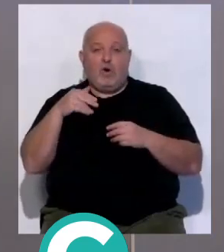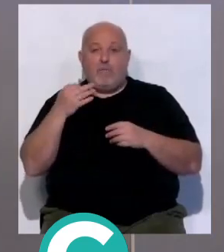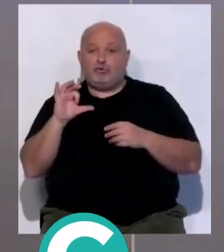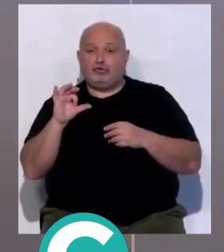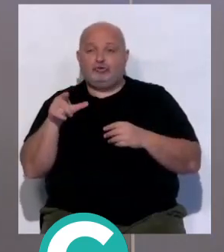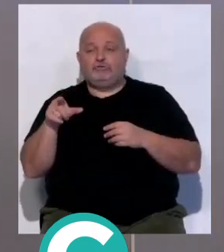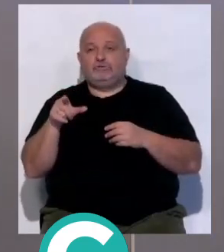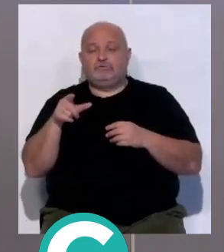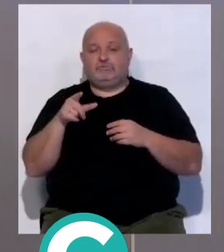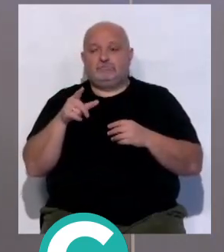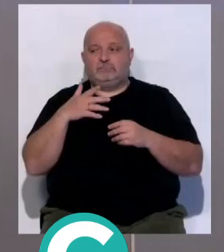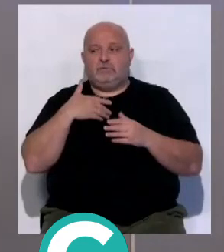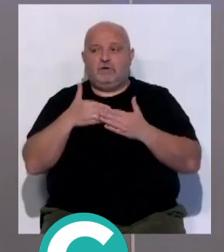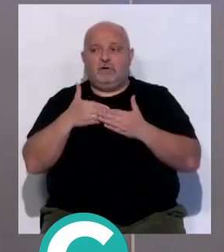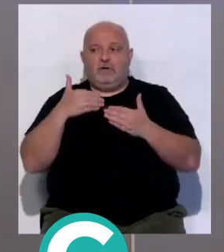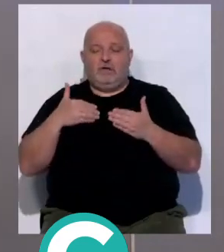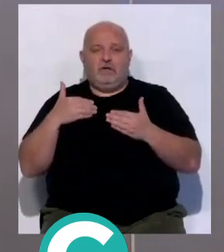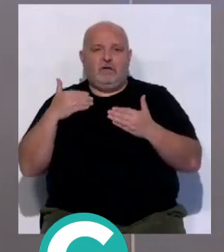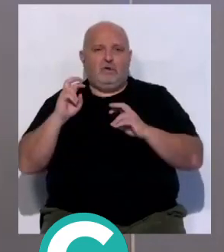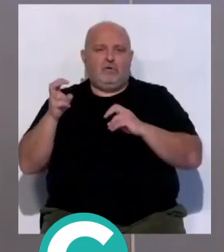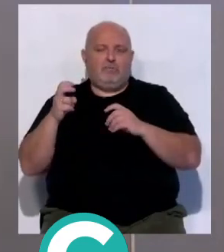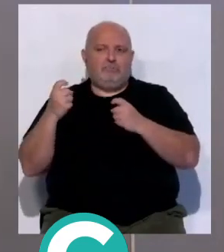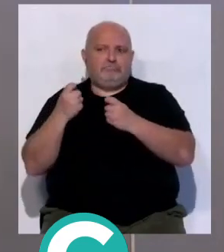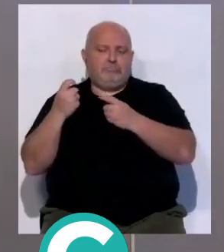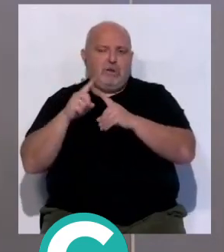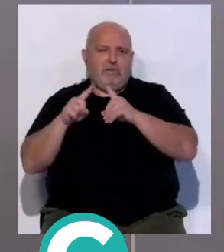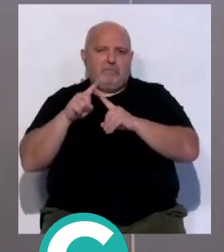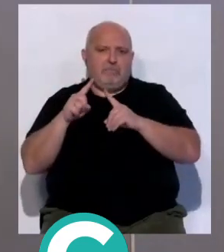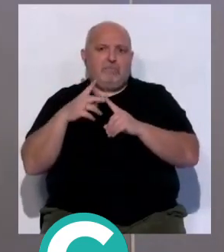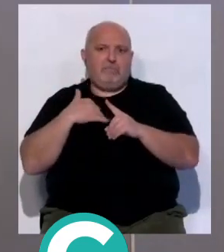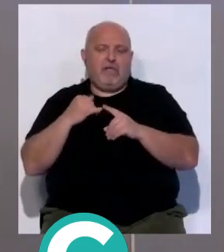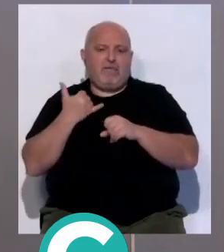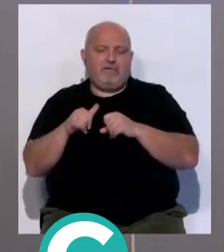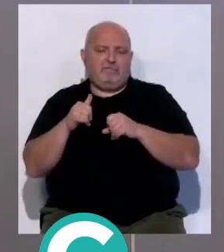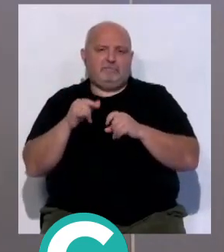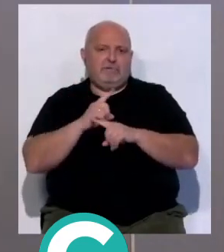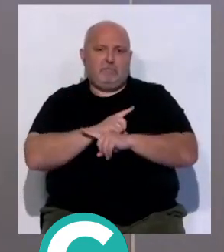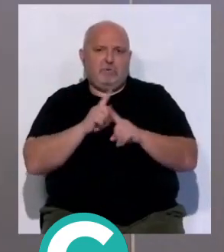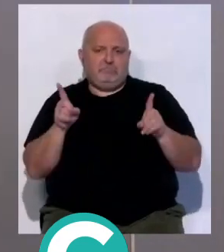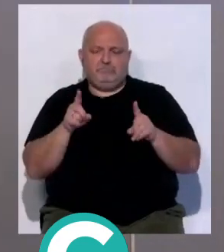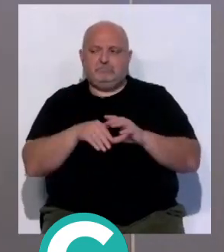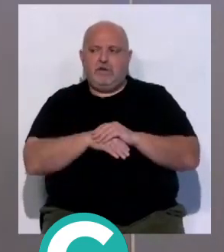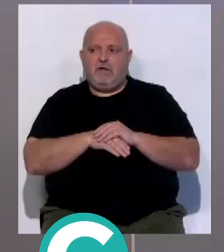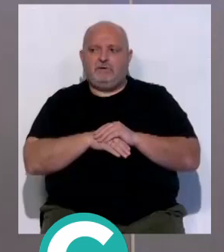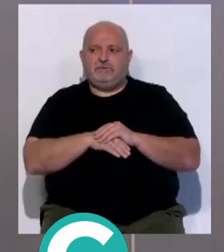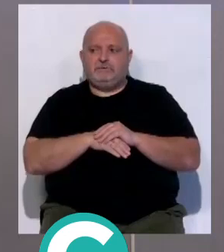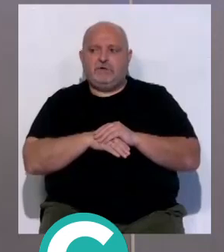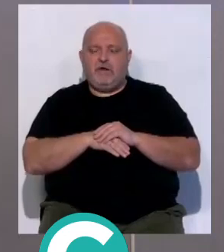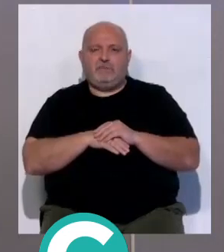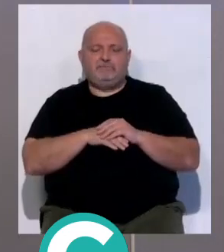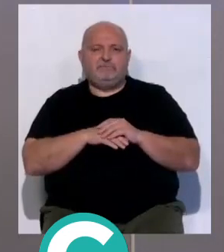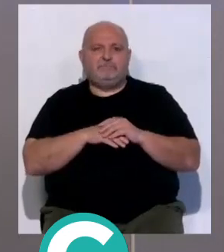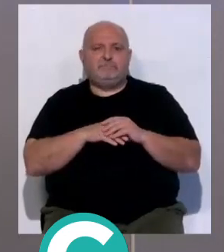quedó fuera, con el anterior técnico tenía muchas posibilidades, pero después de la